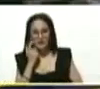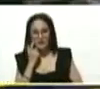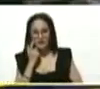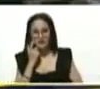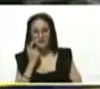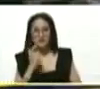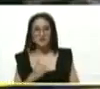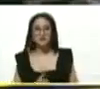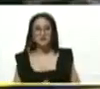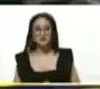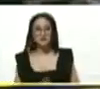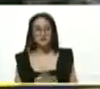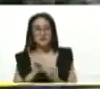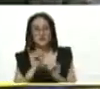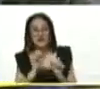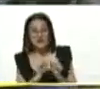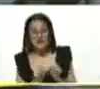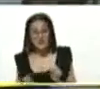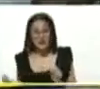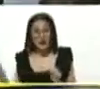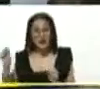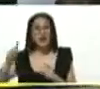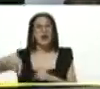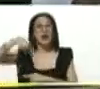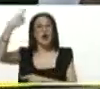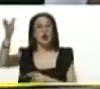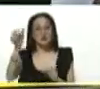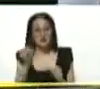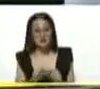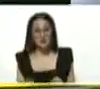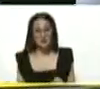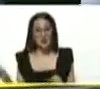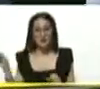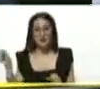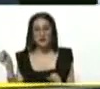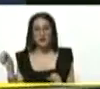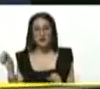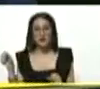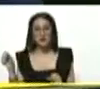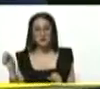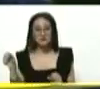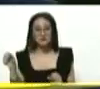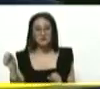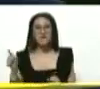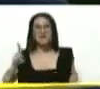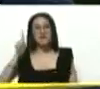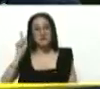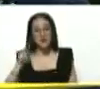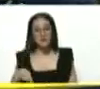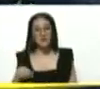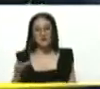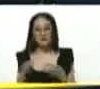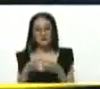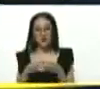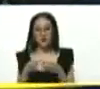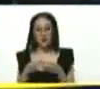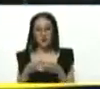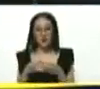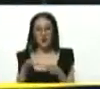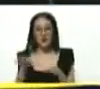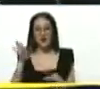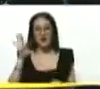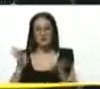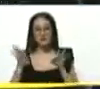Y una vez que pase esta semana, la otra semana entonces vendrá también la conformación y la